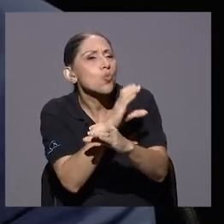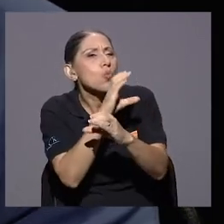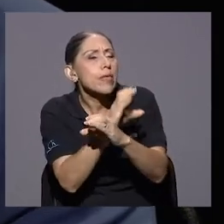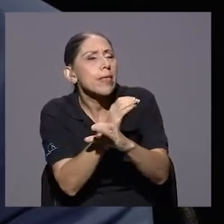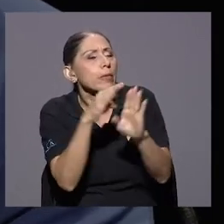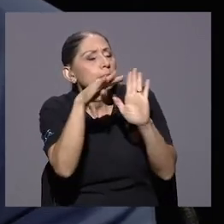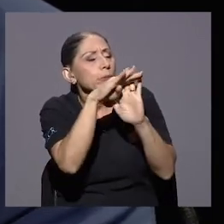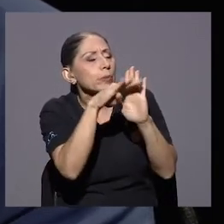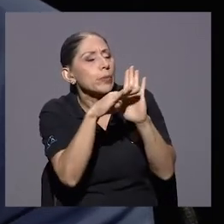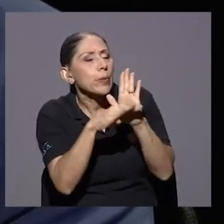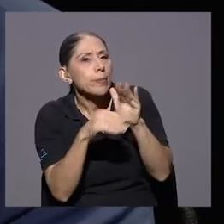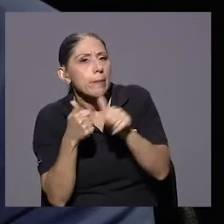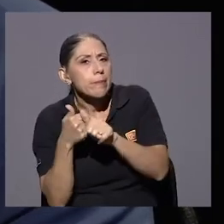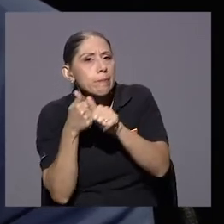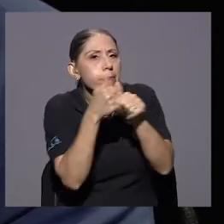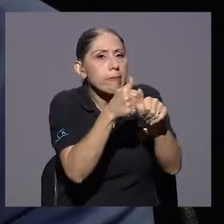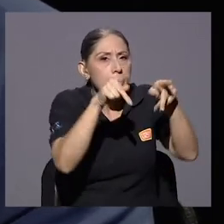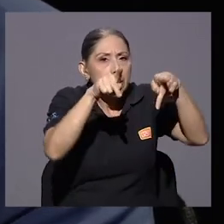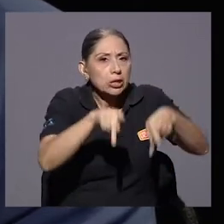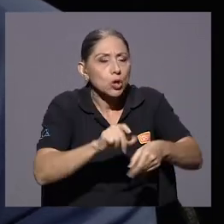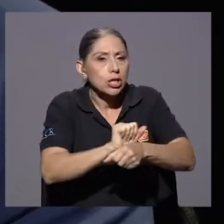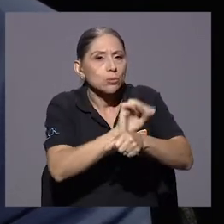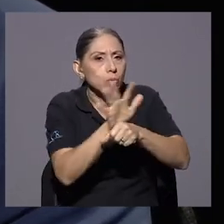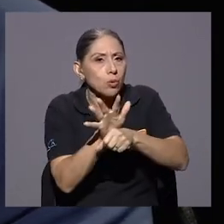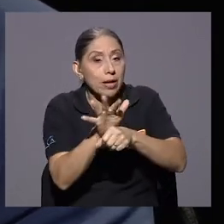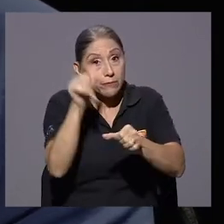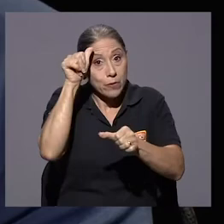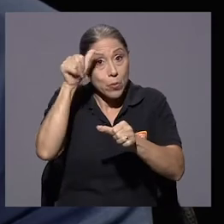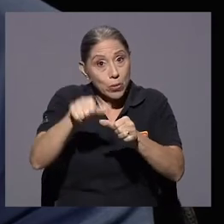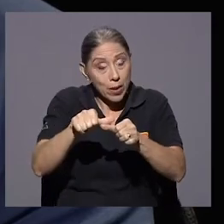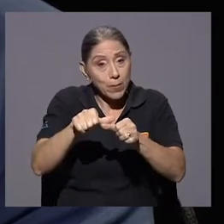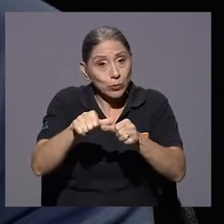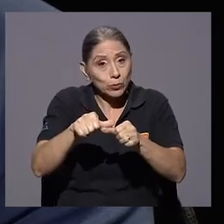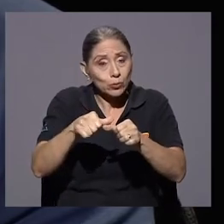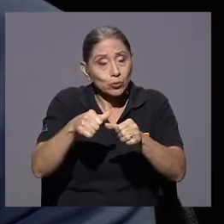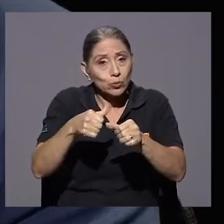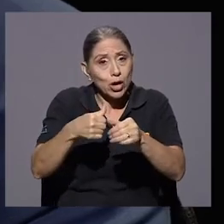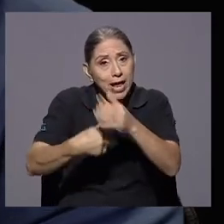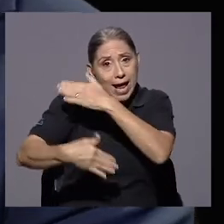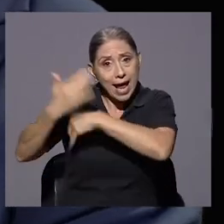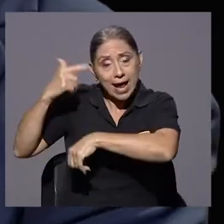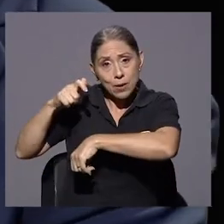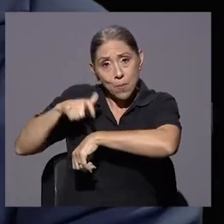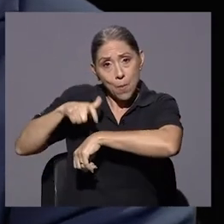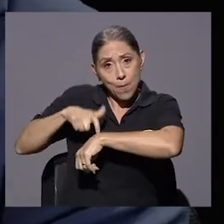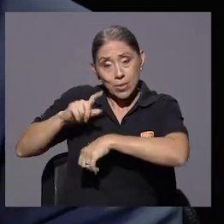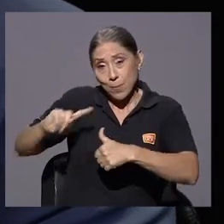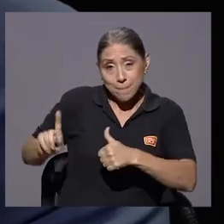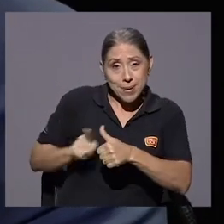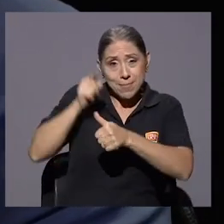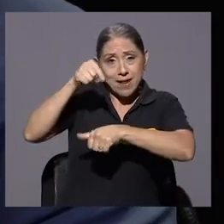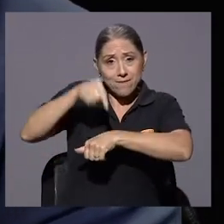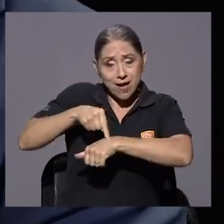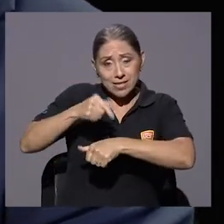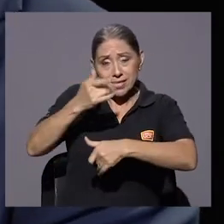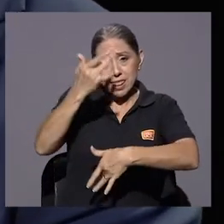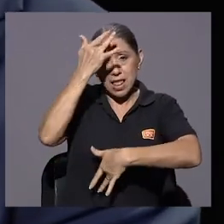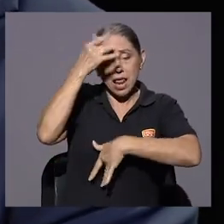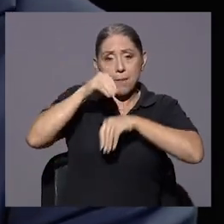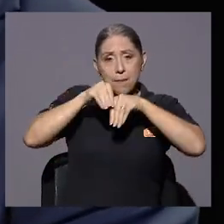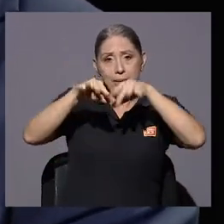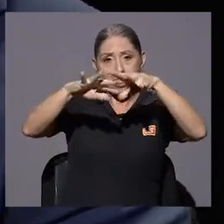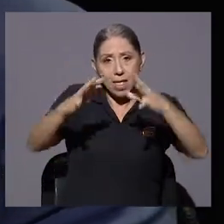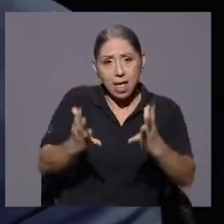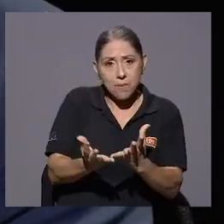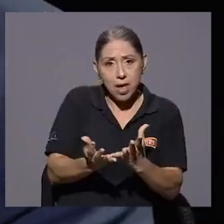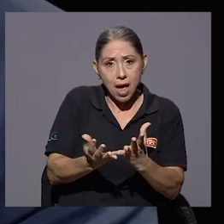en el manejo de pacientes COVID. Recordemos que estábamos en la fase de, la primera fase de la pandemia, ¿verdad? De conocerla,